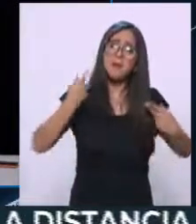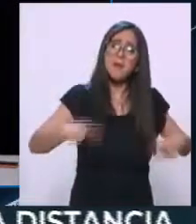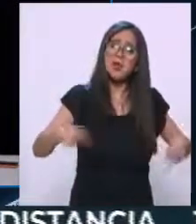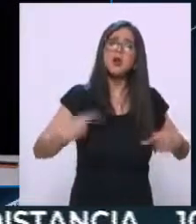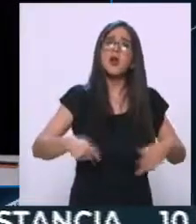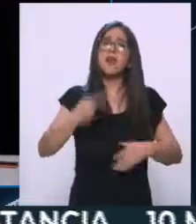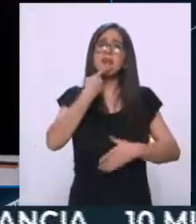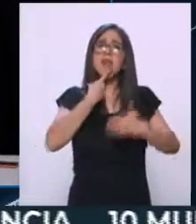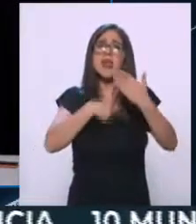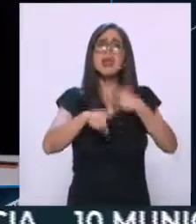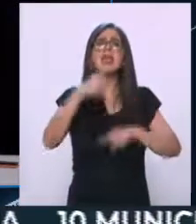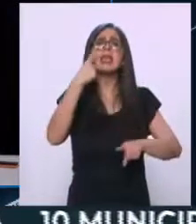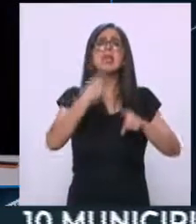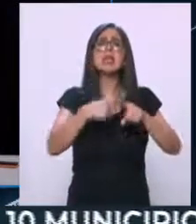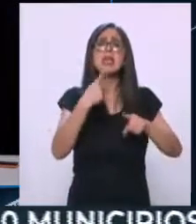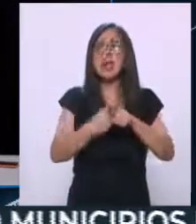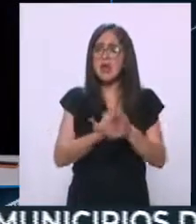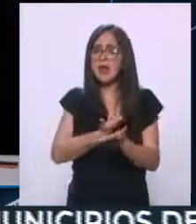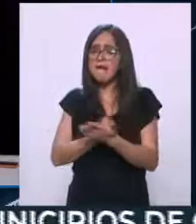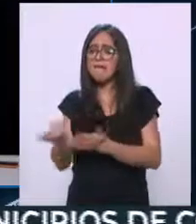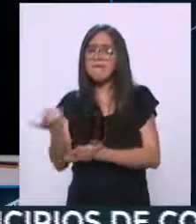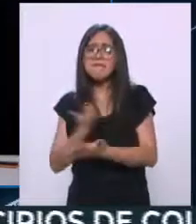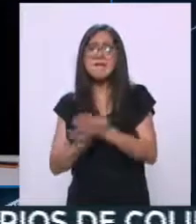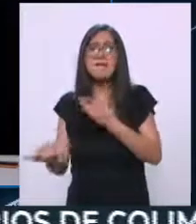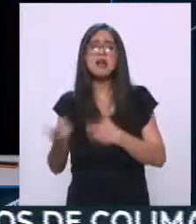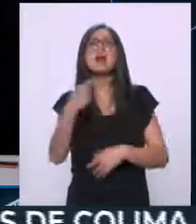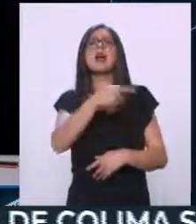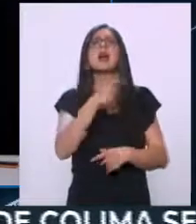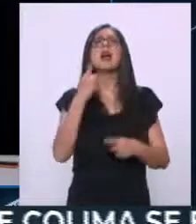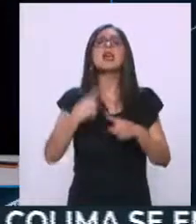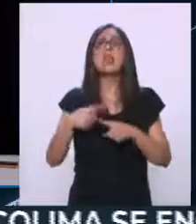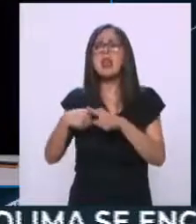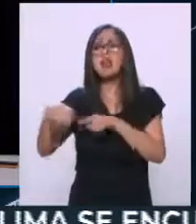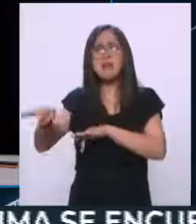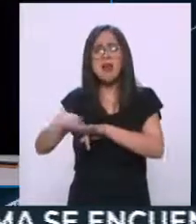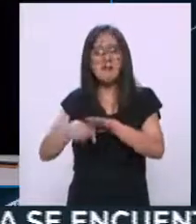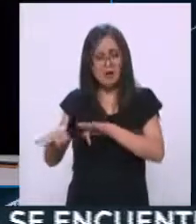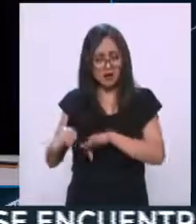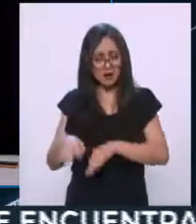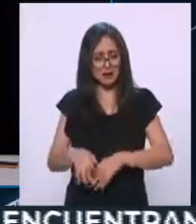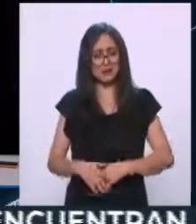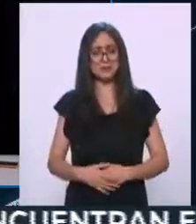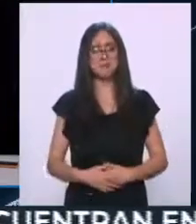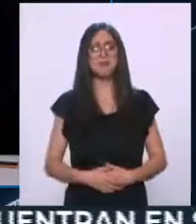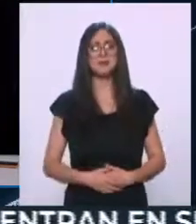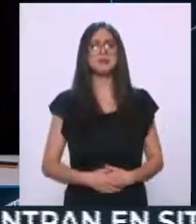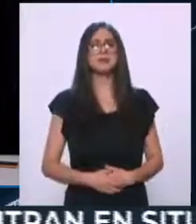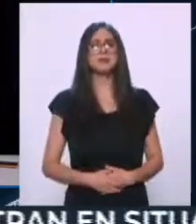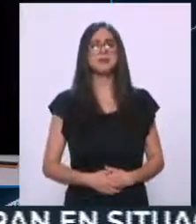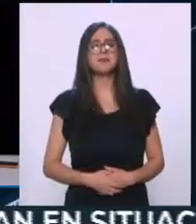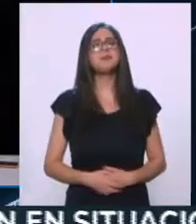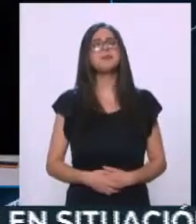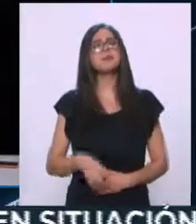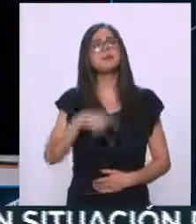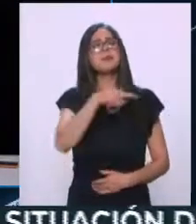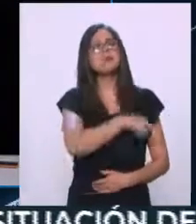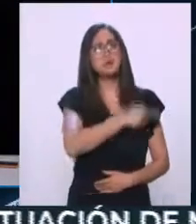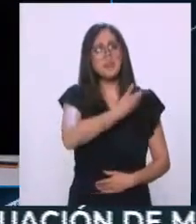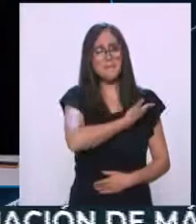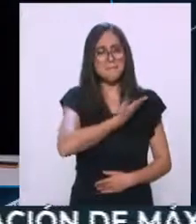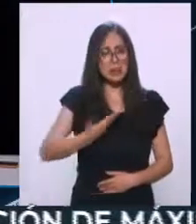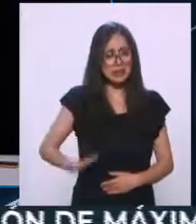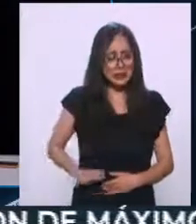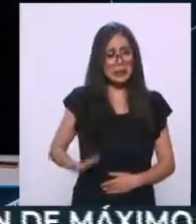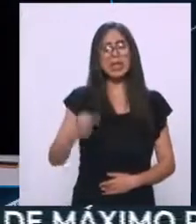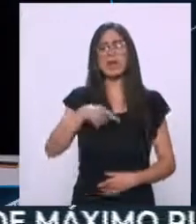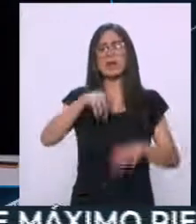estas redes, quién las financia y qué objetivos tienen. Tengo curiosidad, Alberto, sobre la carta que escribe el presidente. Hubo